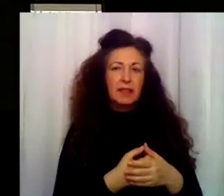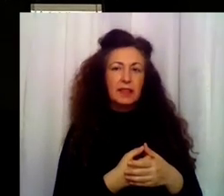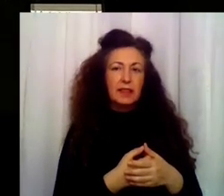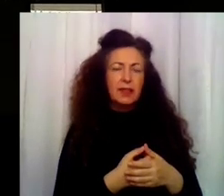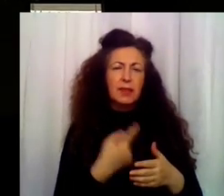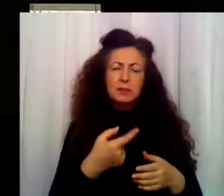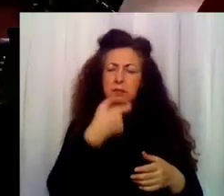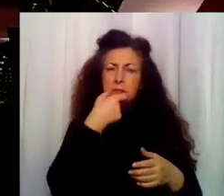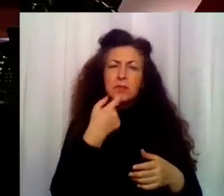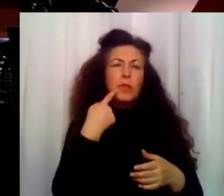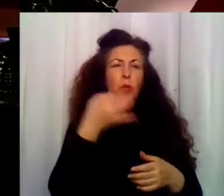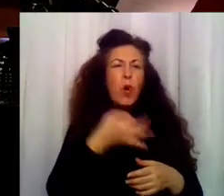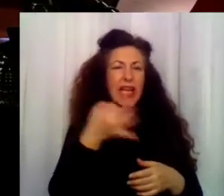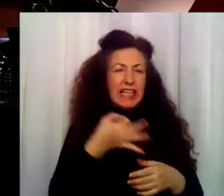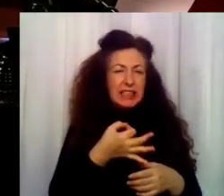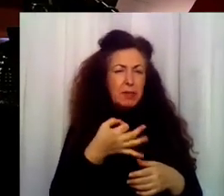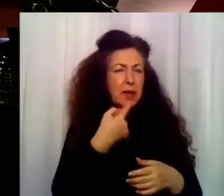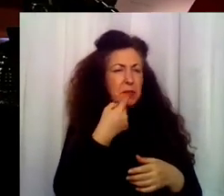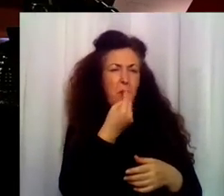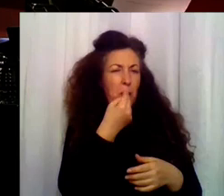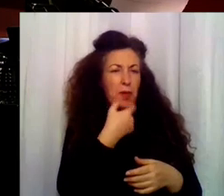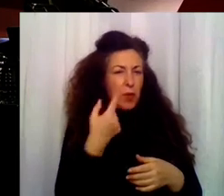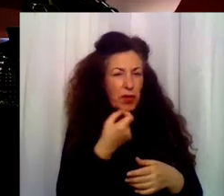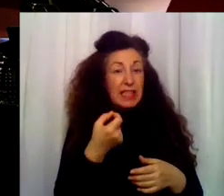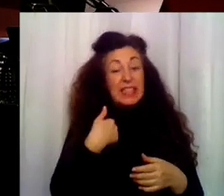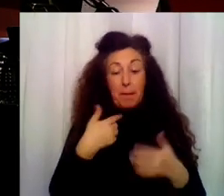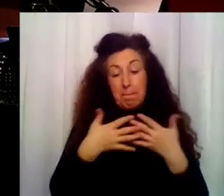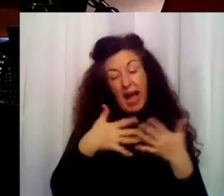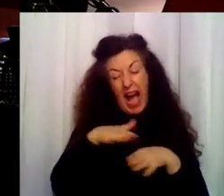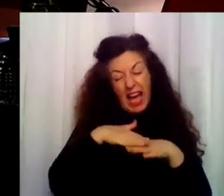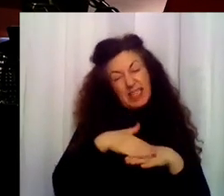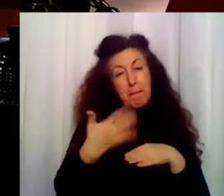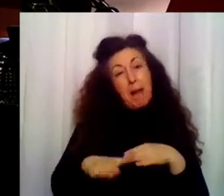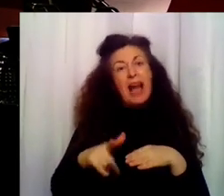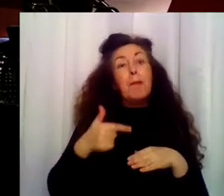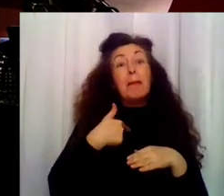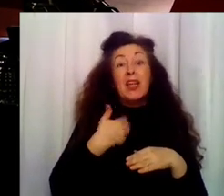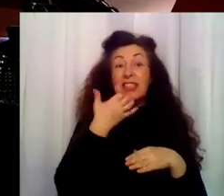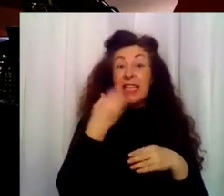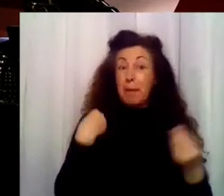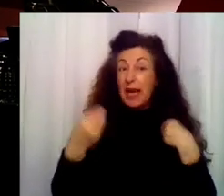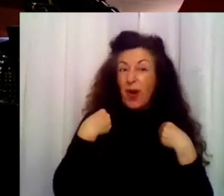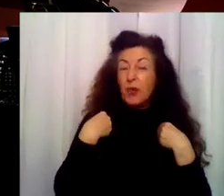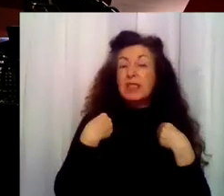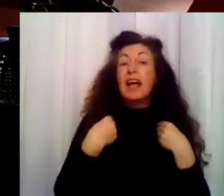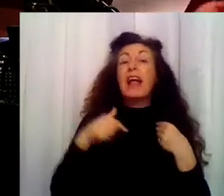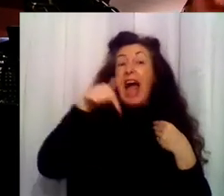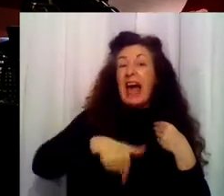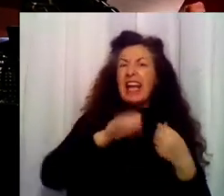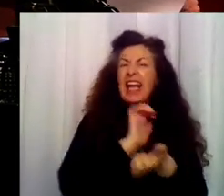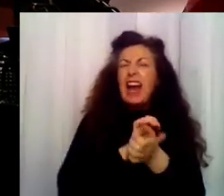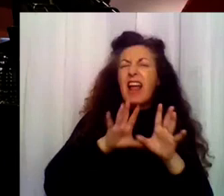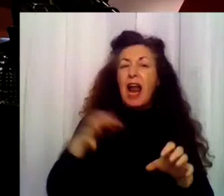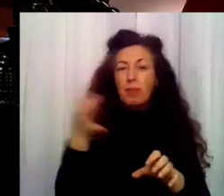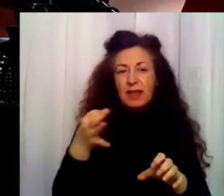Oye, está buenísimo. La materia prima es mala, pero bueno, ya tengo mis trucos. Si me preguntan qué aprendí en la cárcel, diré que hacer croquetas. Pues es